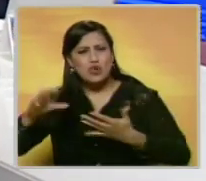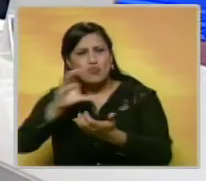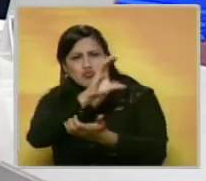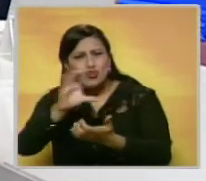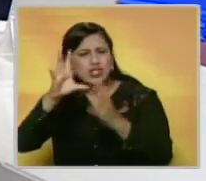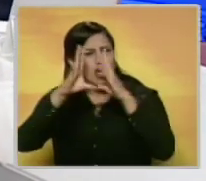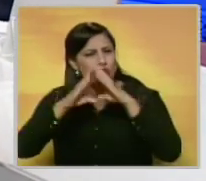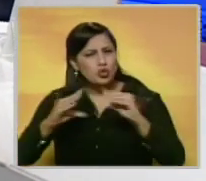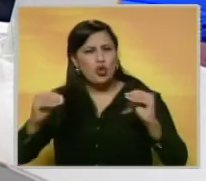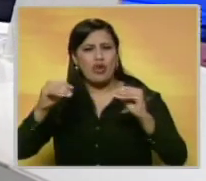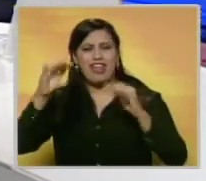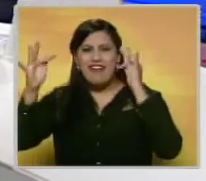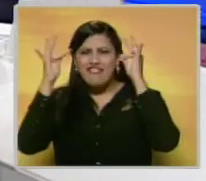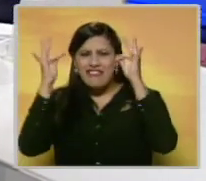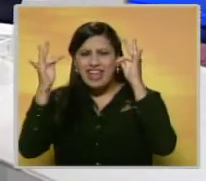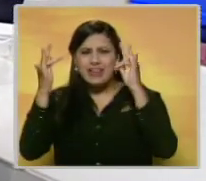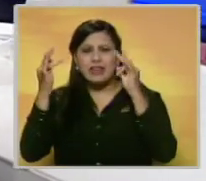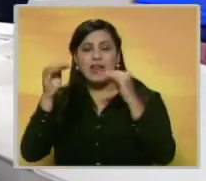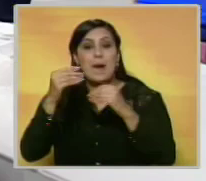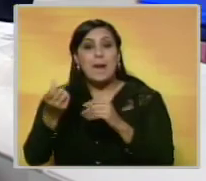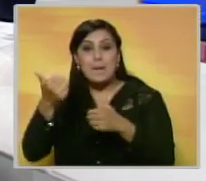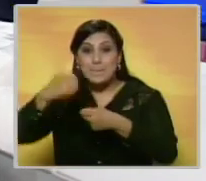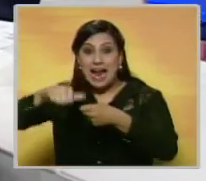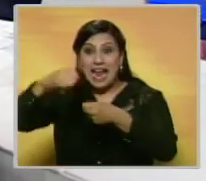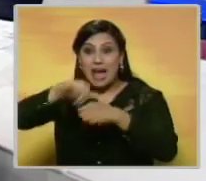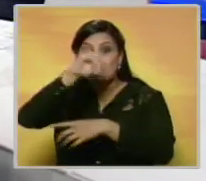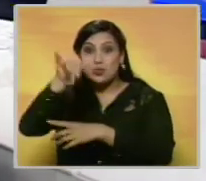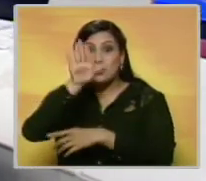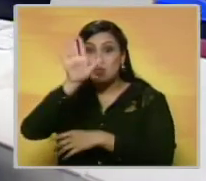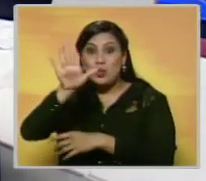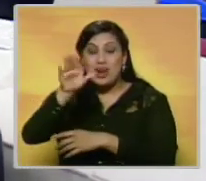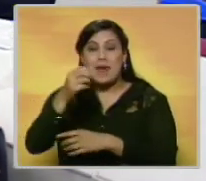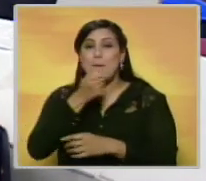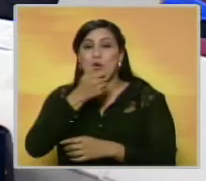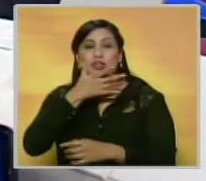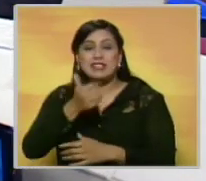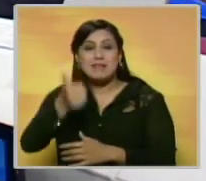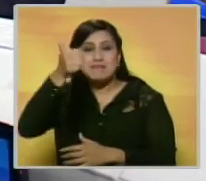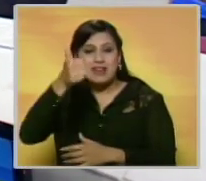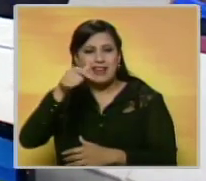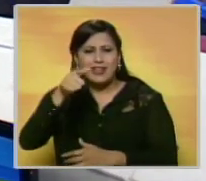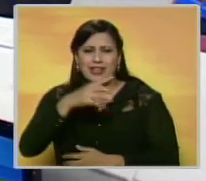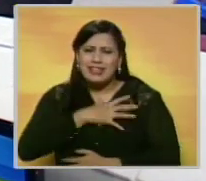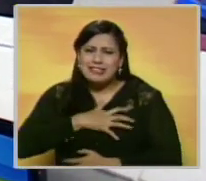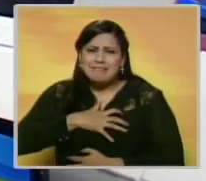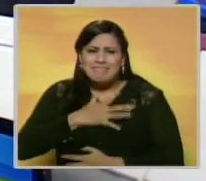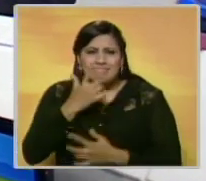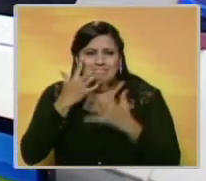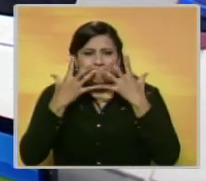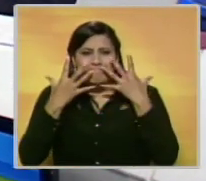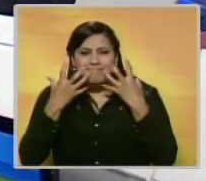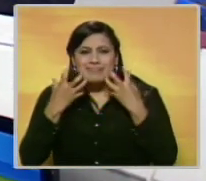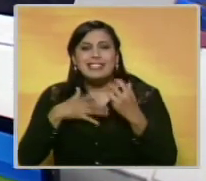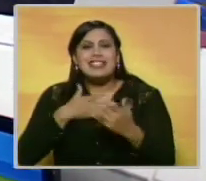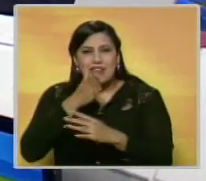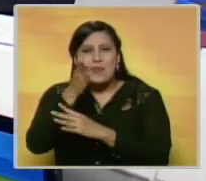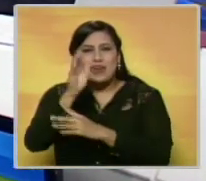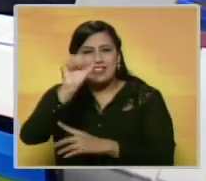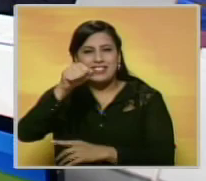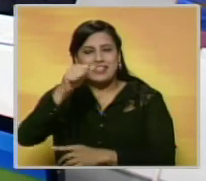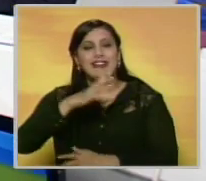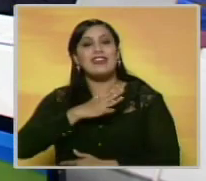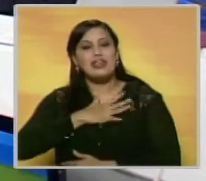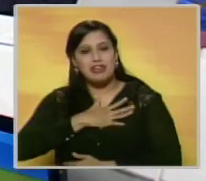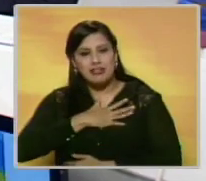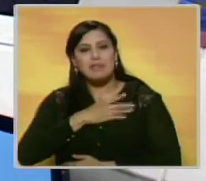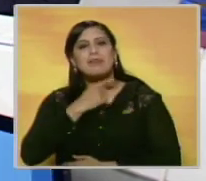música, hay de todo en esa feria, y Maracay, igual Zulia, se ponen más bonitos que nunca. Tú estás con una nostalgia, tú quisieras estar allá, ¿verdad? Que si